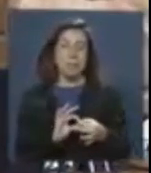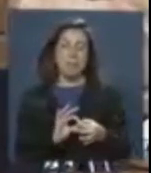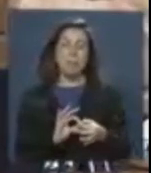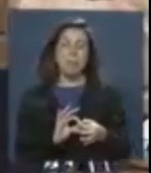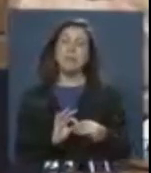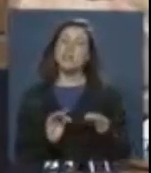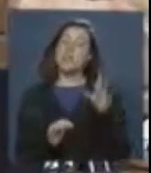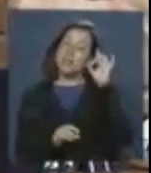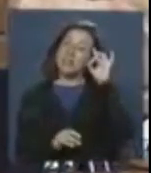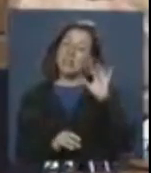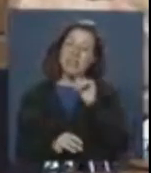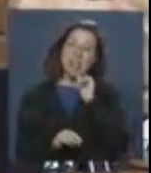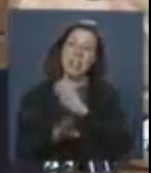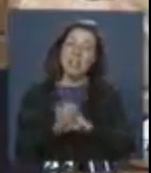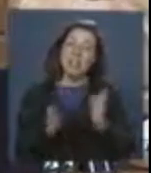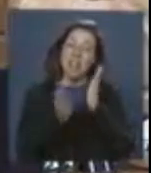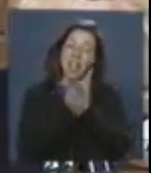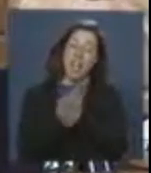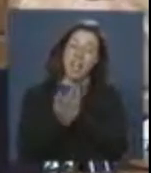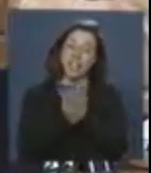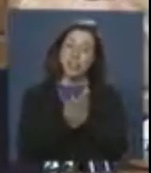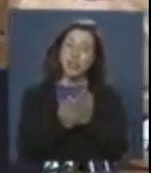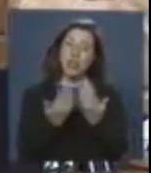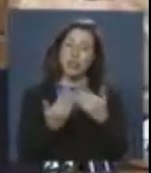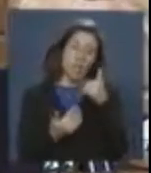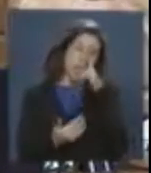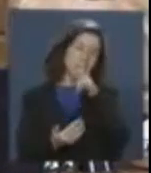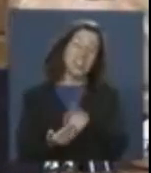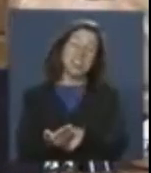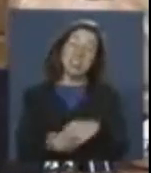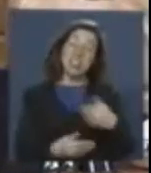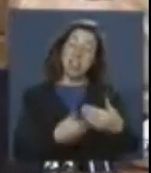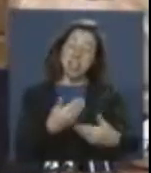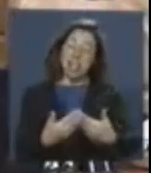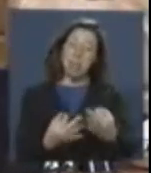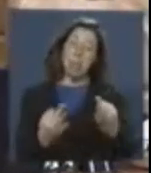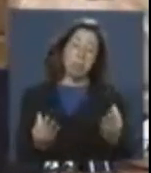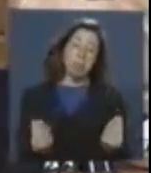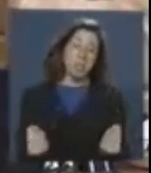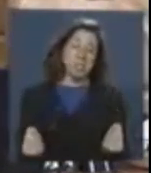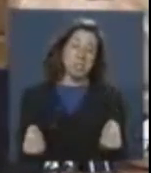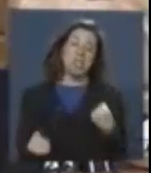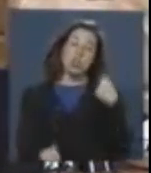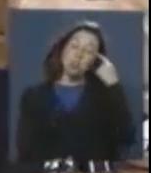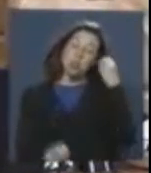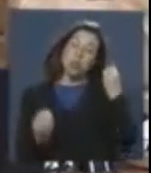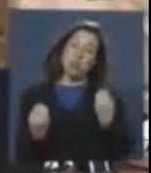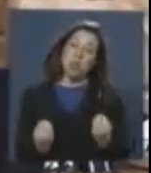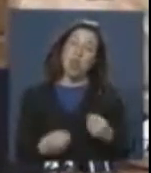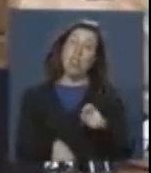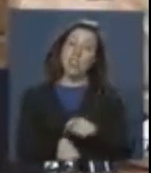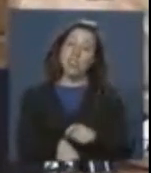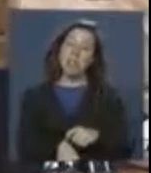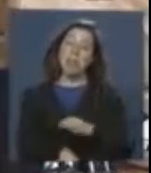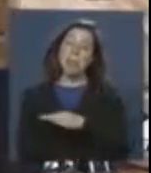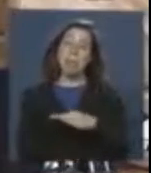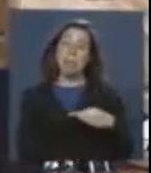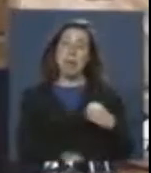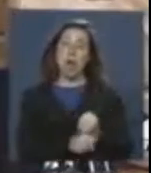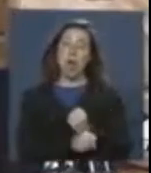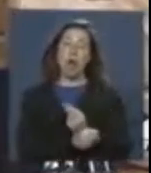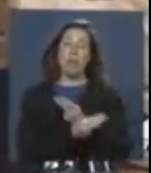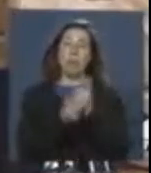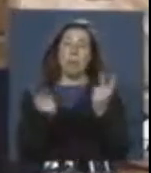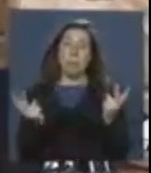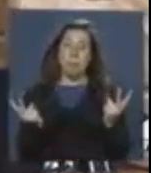aunque sabemos que no han terminado los estudios y ha pasado un tiempo prudente, creo que es bueno y es tiempo que el Ministerio de Obras